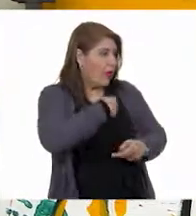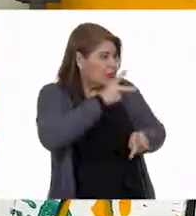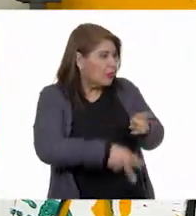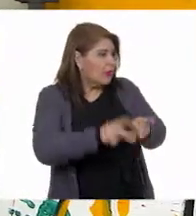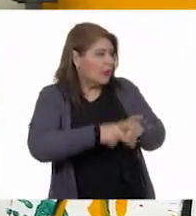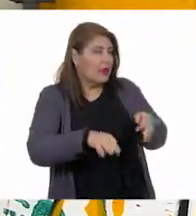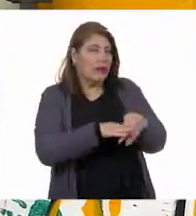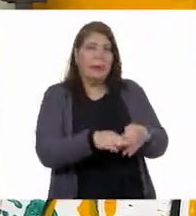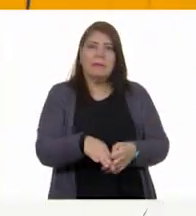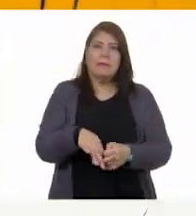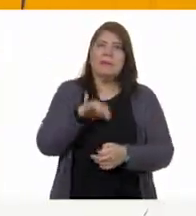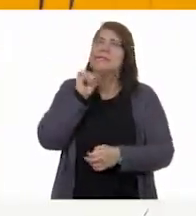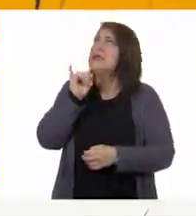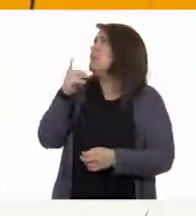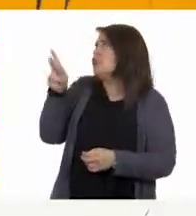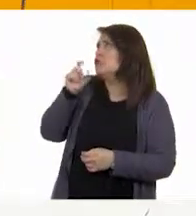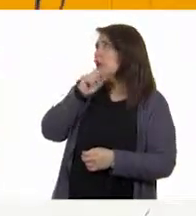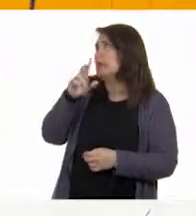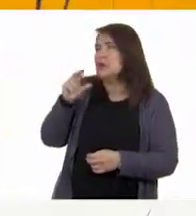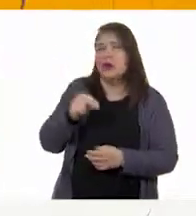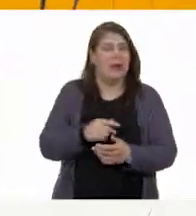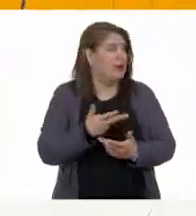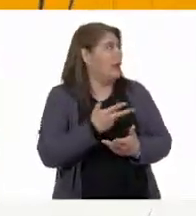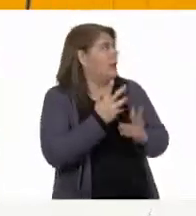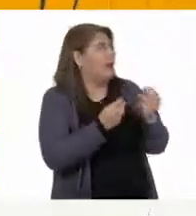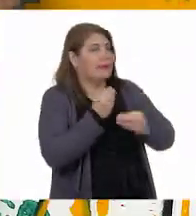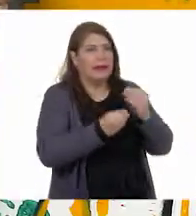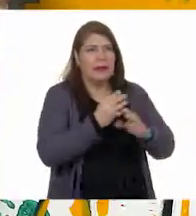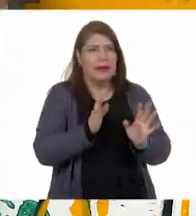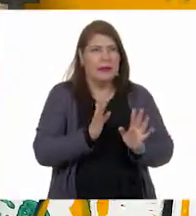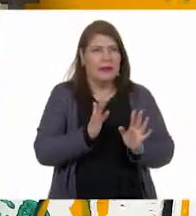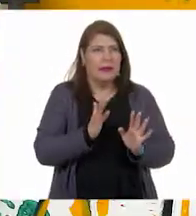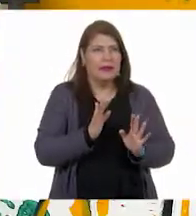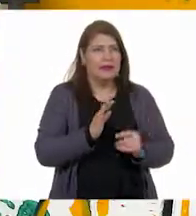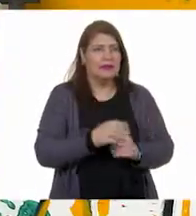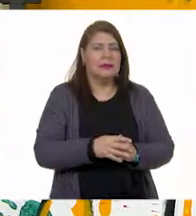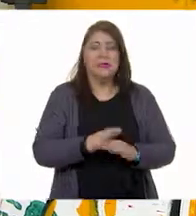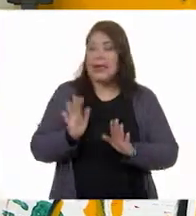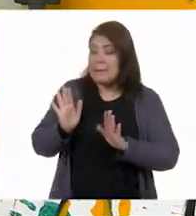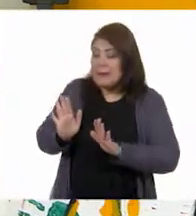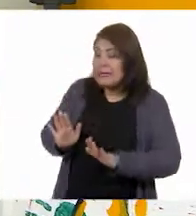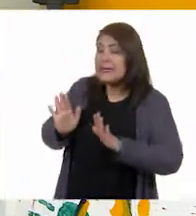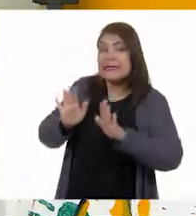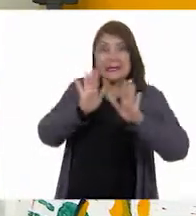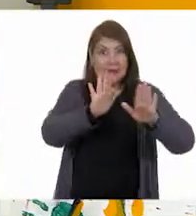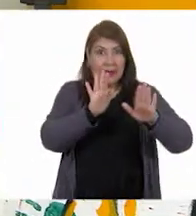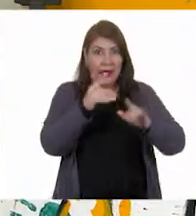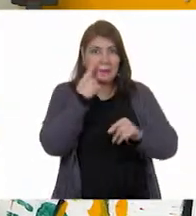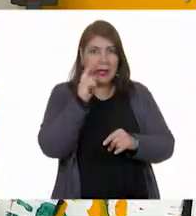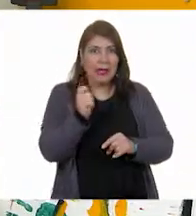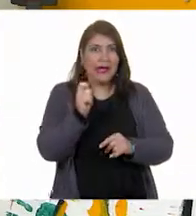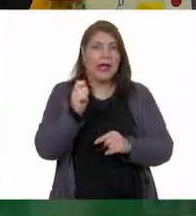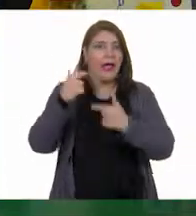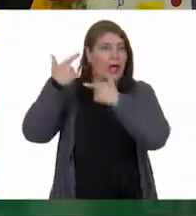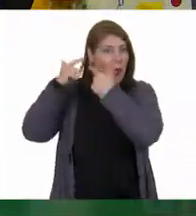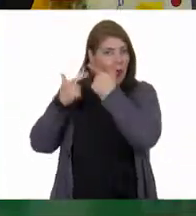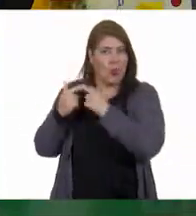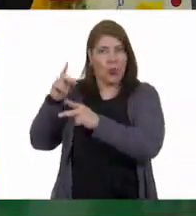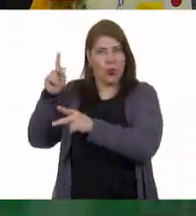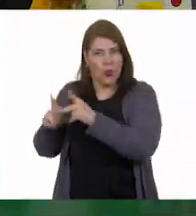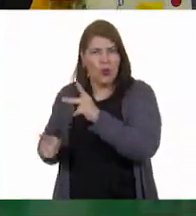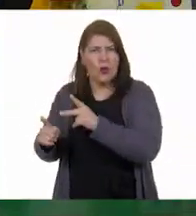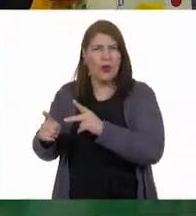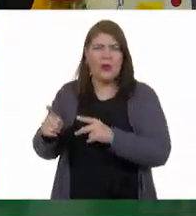Ah, bueno, ¿y tú a mí tampoco? No. A ver, ver, ver, calma, calma, por favor. Antes de que Gloria interrumpiera,